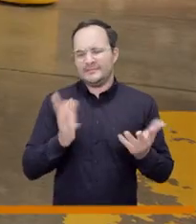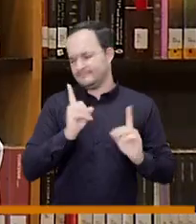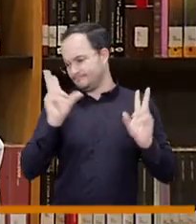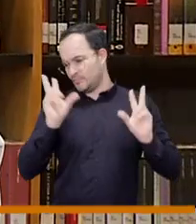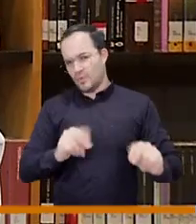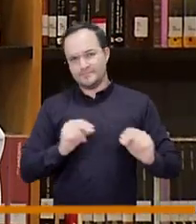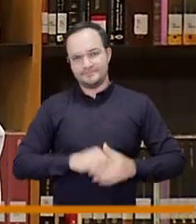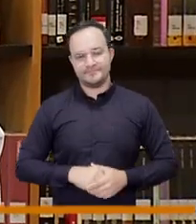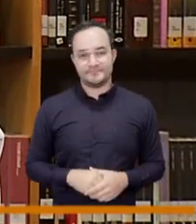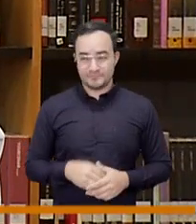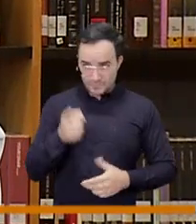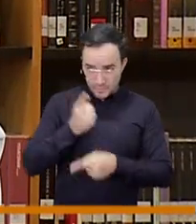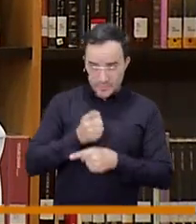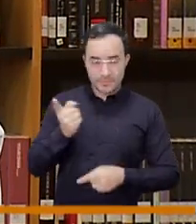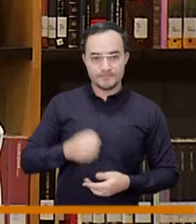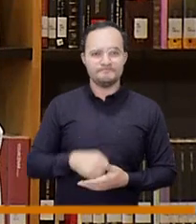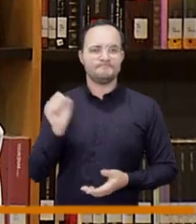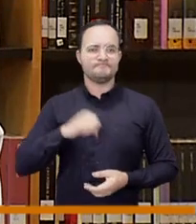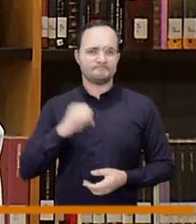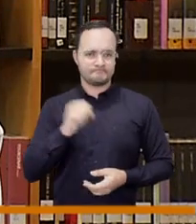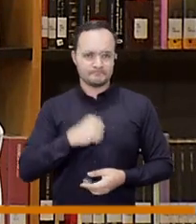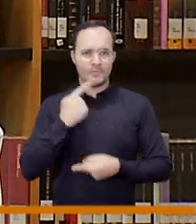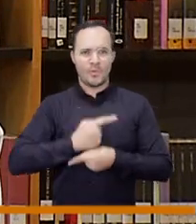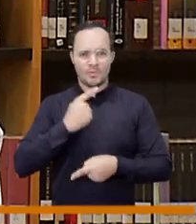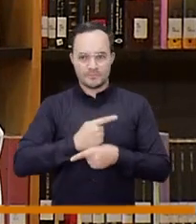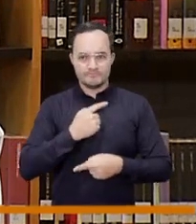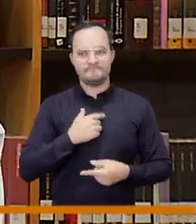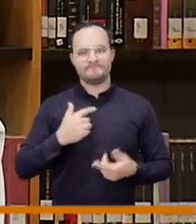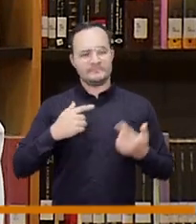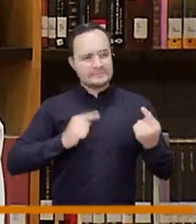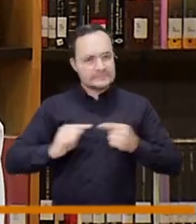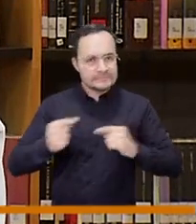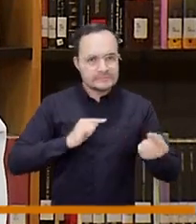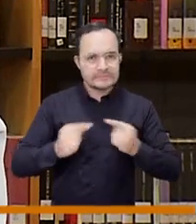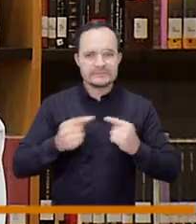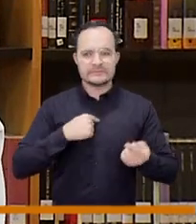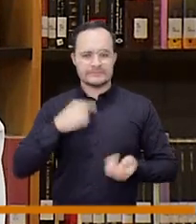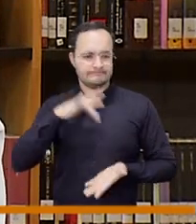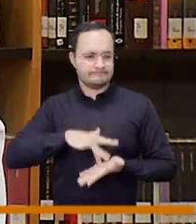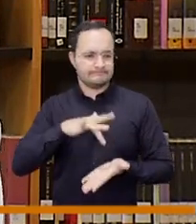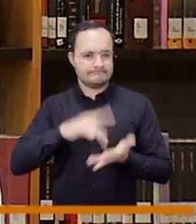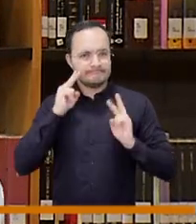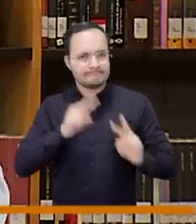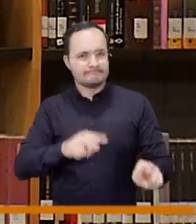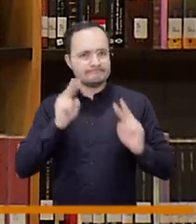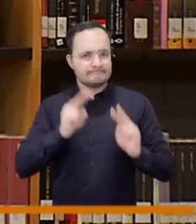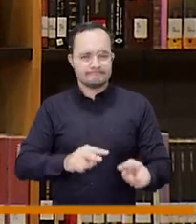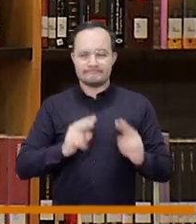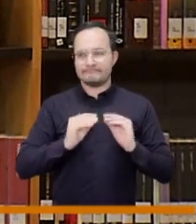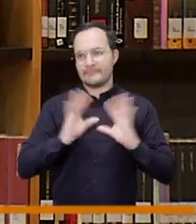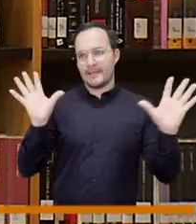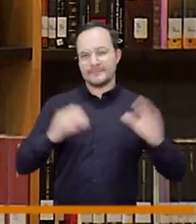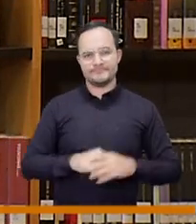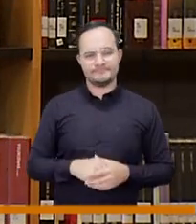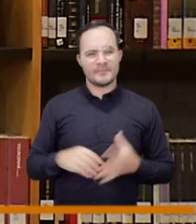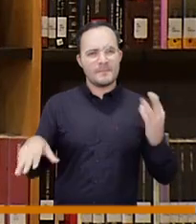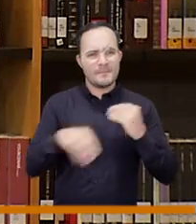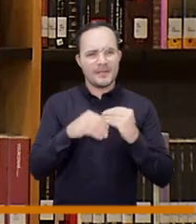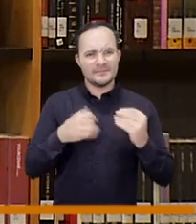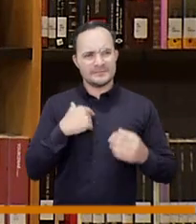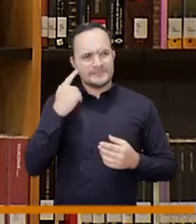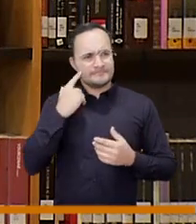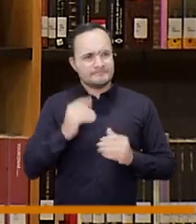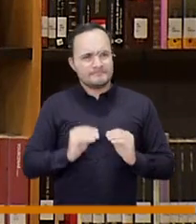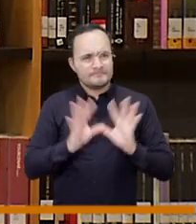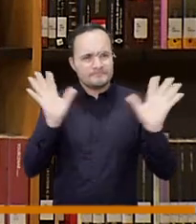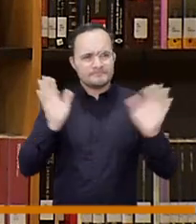tuvo la oportunidad de votar negativo así es nosotros estuvimos en todas las discusiones estuvimos también diciendo